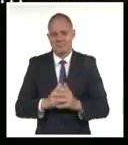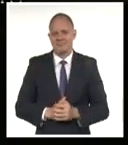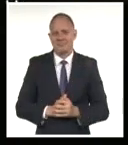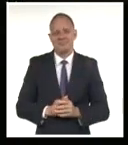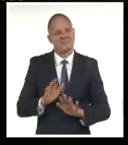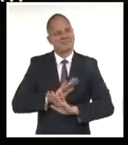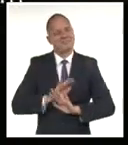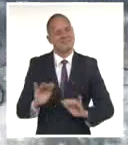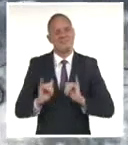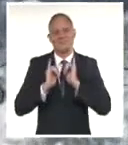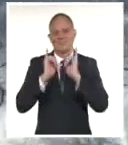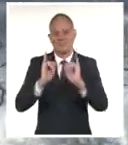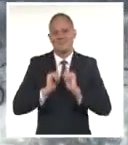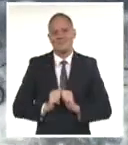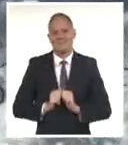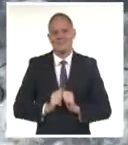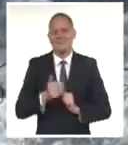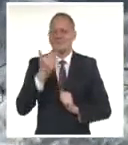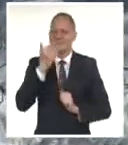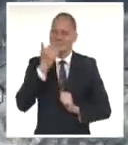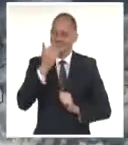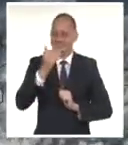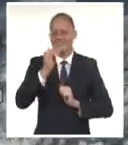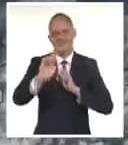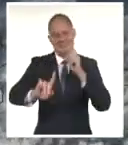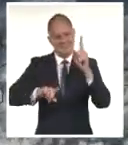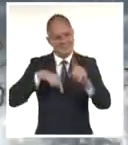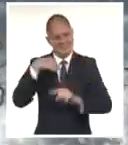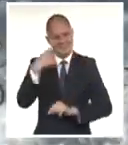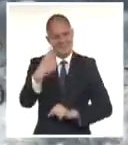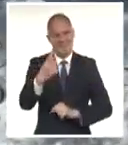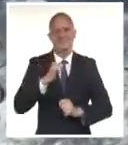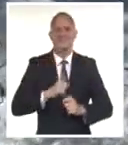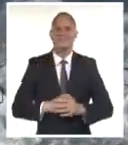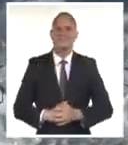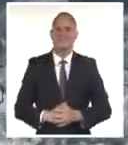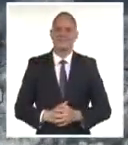Así que, mis amigos, este es el tiempo. Les deseo que os pase un día muy feliz y hasta mañana.